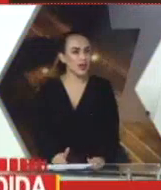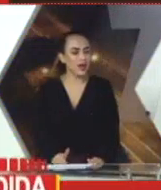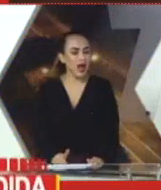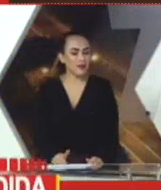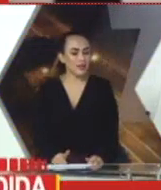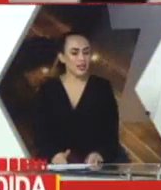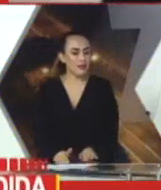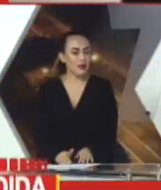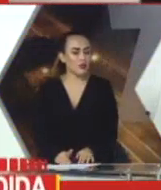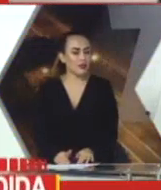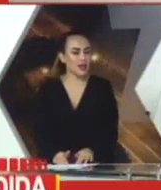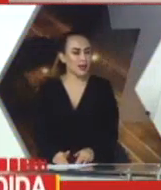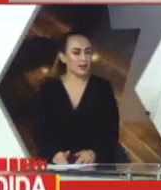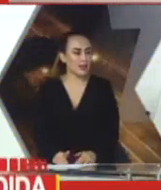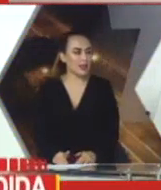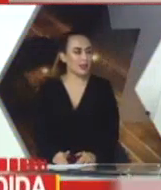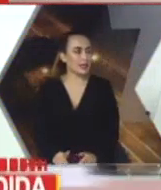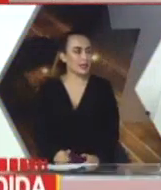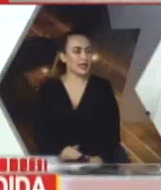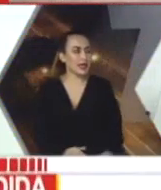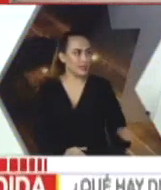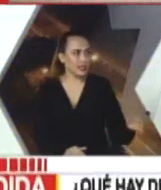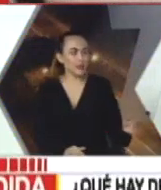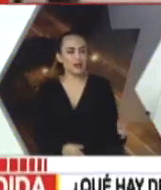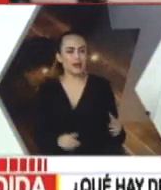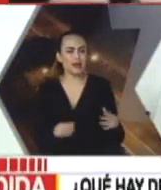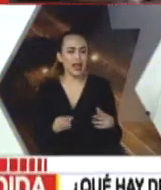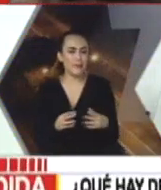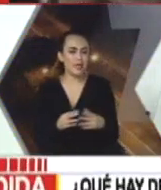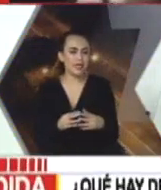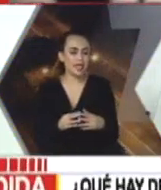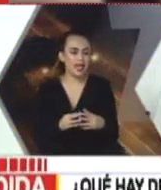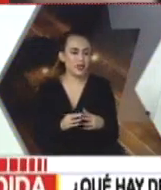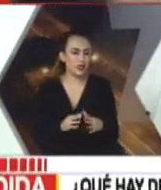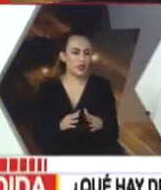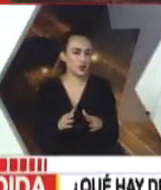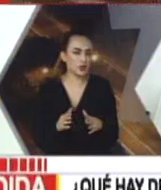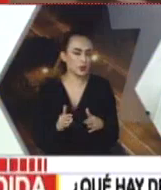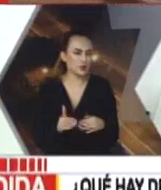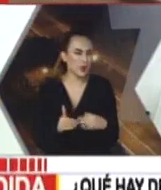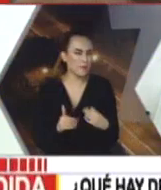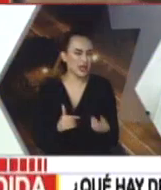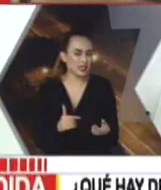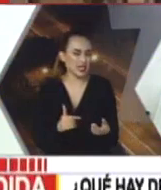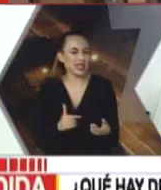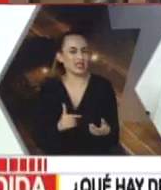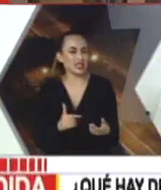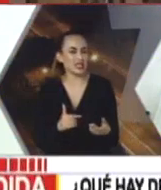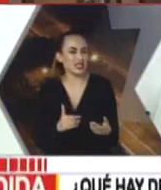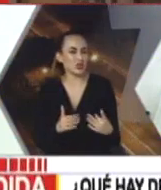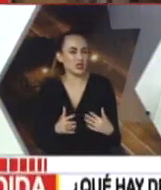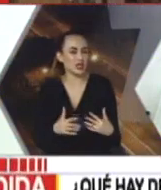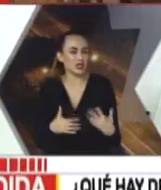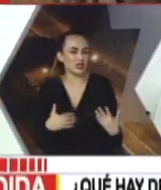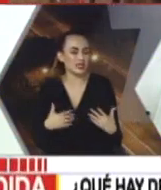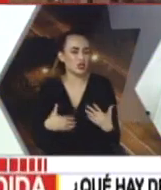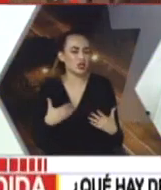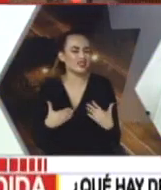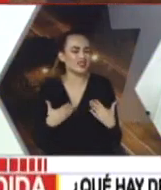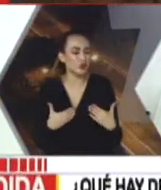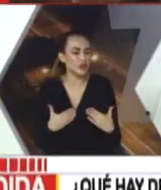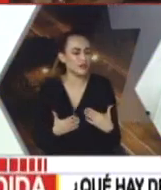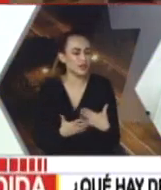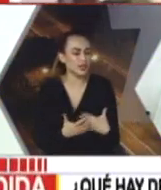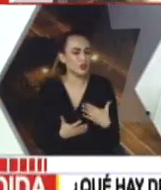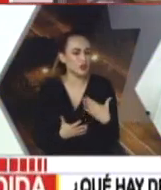de tono al final la pregunta es ahí está lo sospechoso exactamente realmente estos disturbios fueron parte de ese rechazo de esa